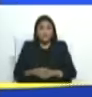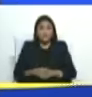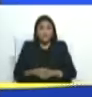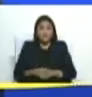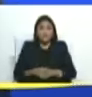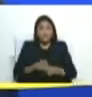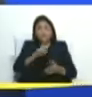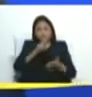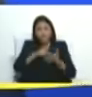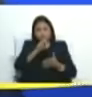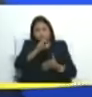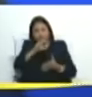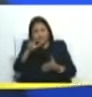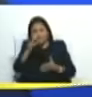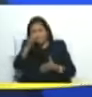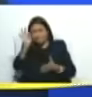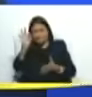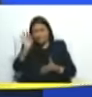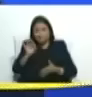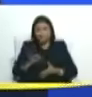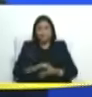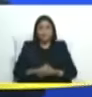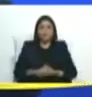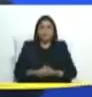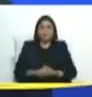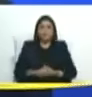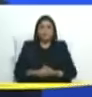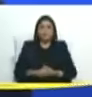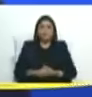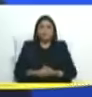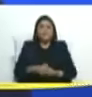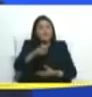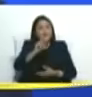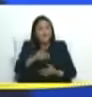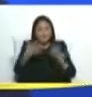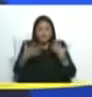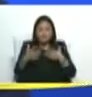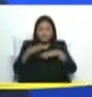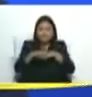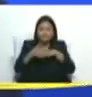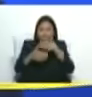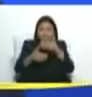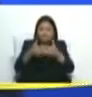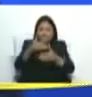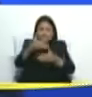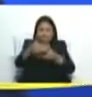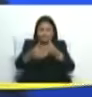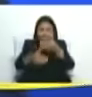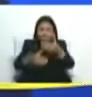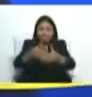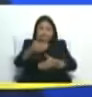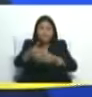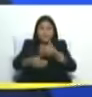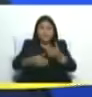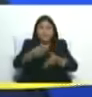dos mil veintitrés con los cinco consensos y tienen que ir de manera armónica avanzando avanzando